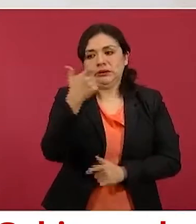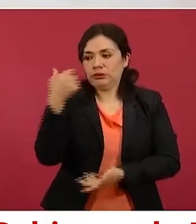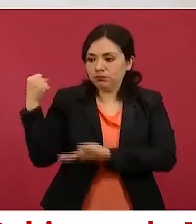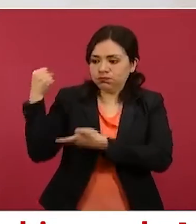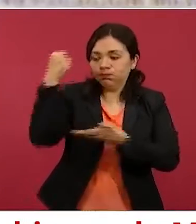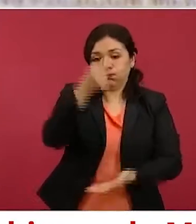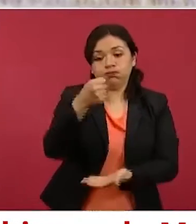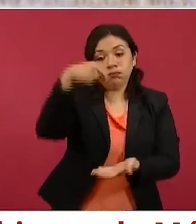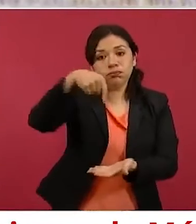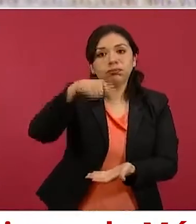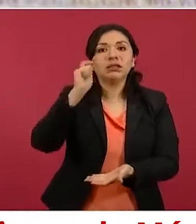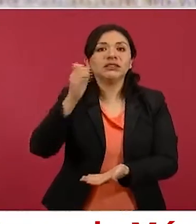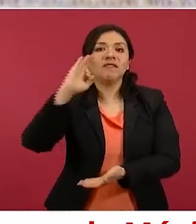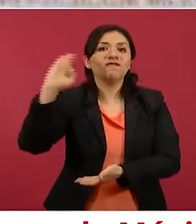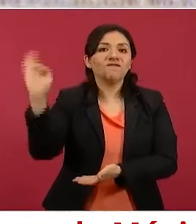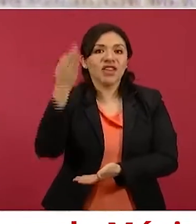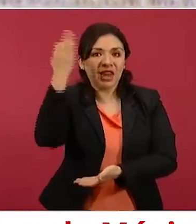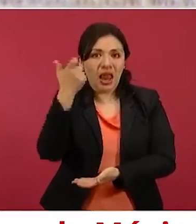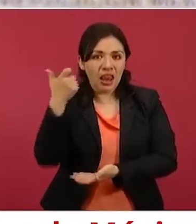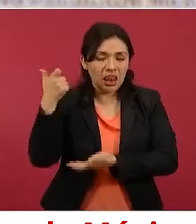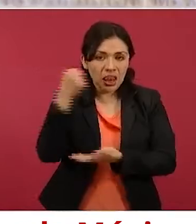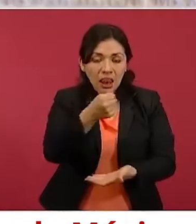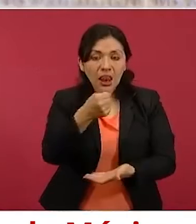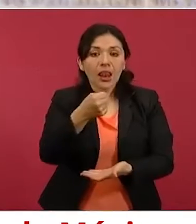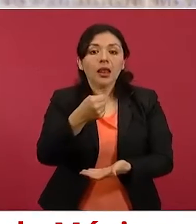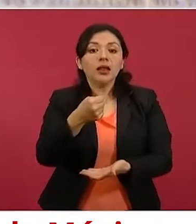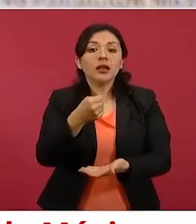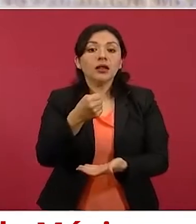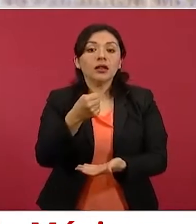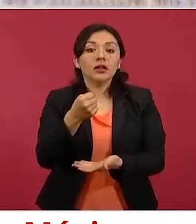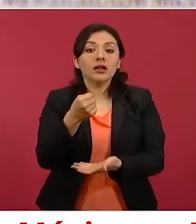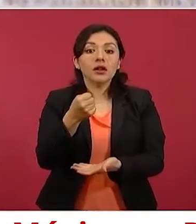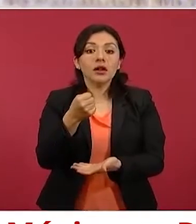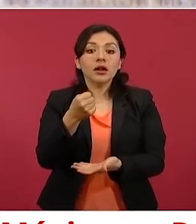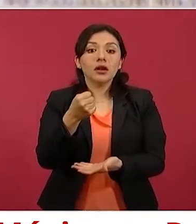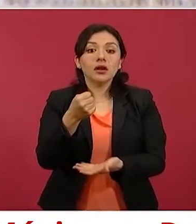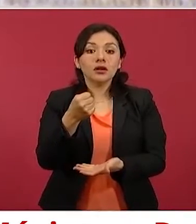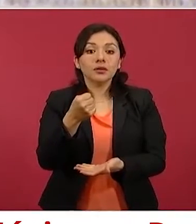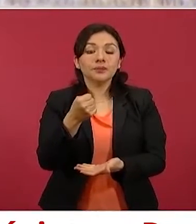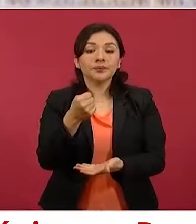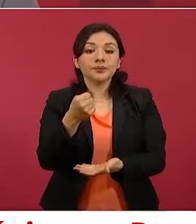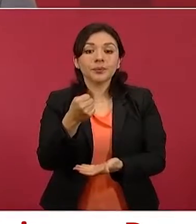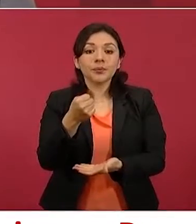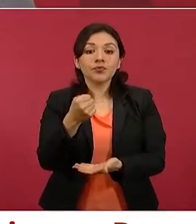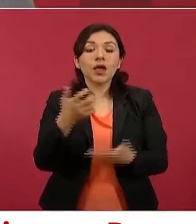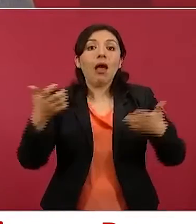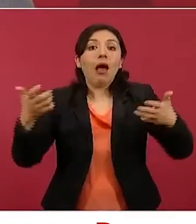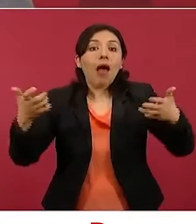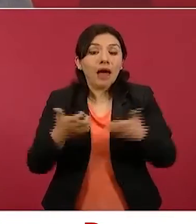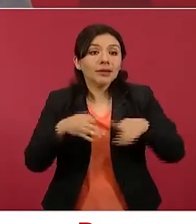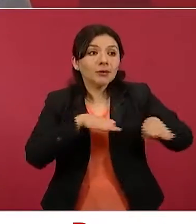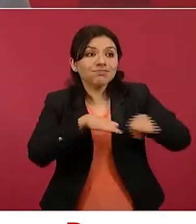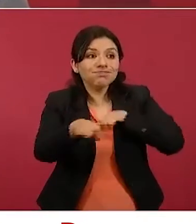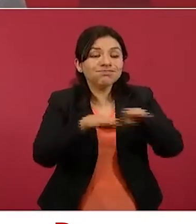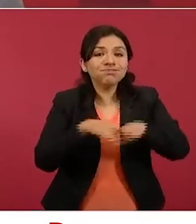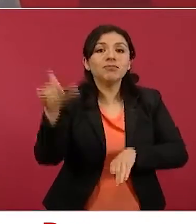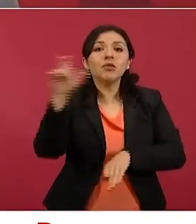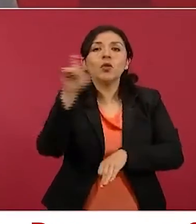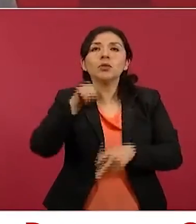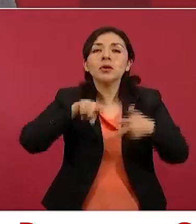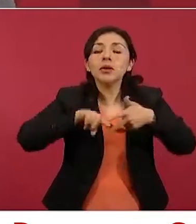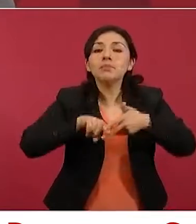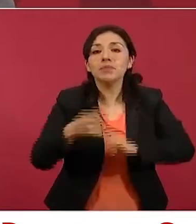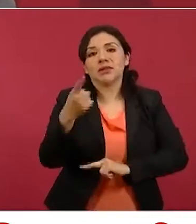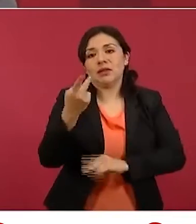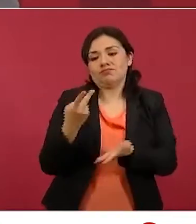federal que se realizó desde el principio de nuestro